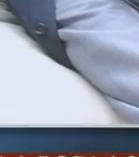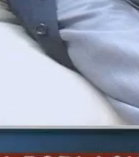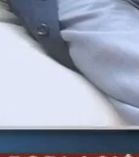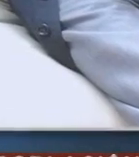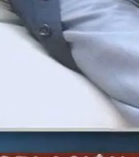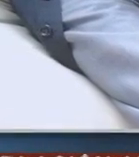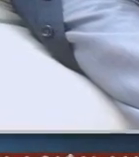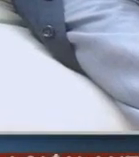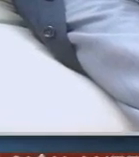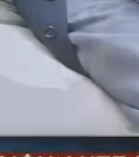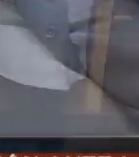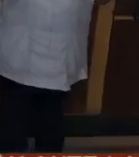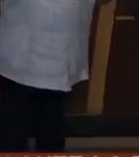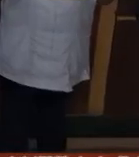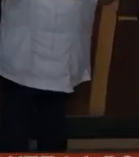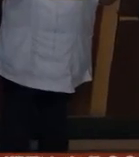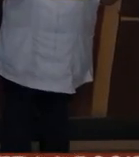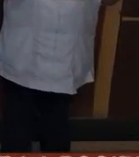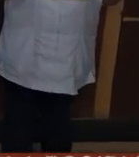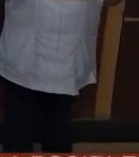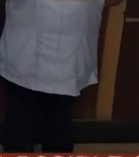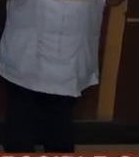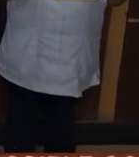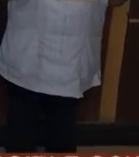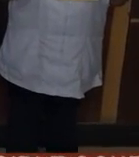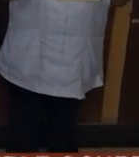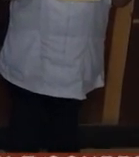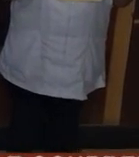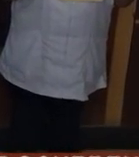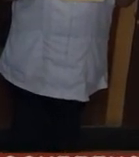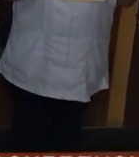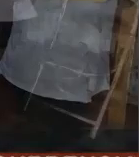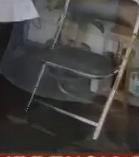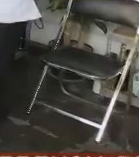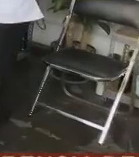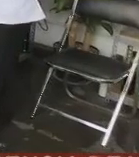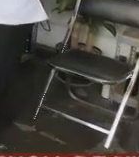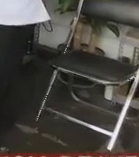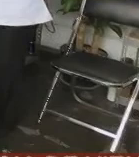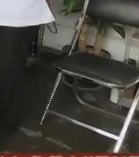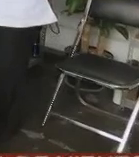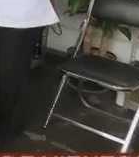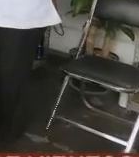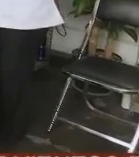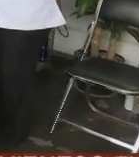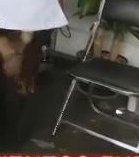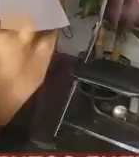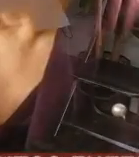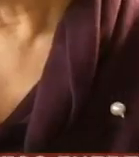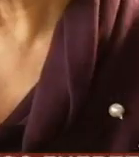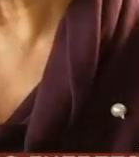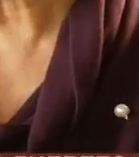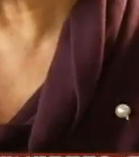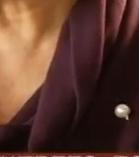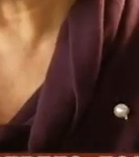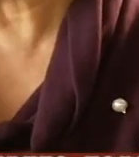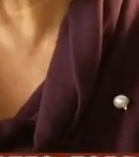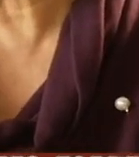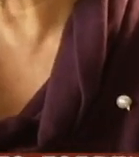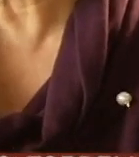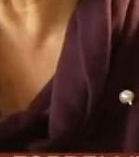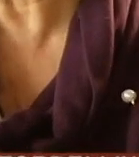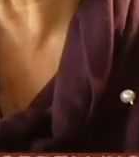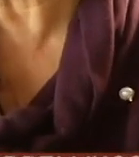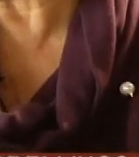de 200 familias atendidas por 230 socios debidamente certificados y 50 mil horas de servicio te das cuenta